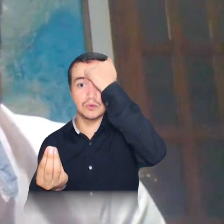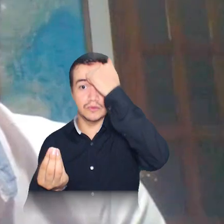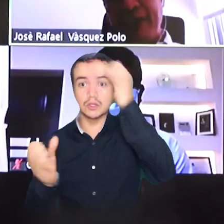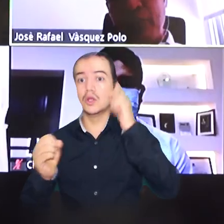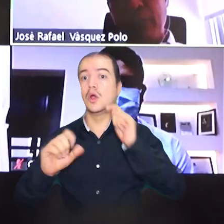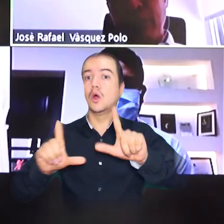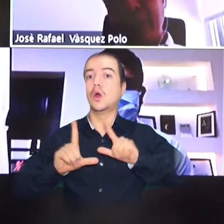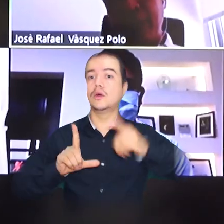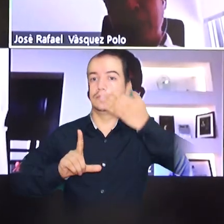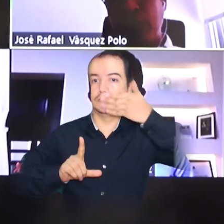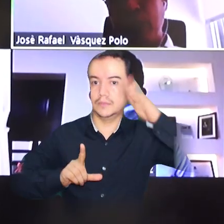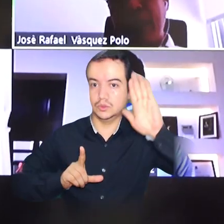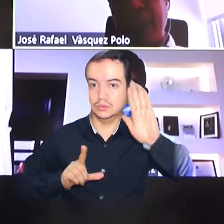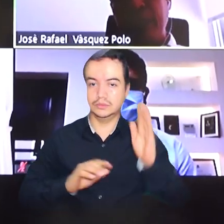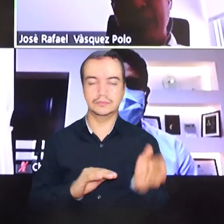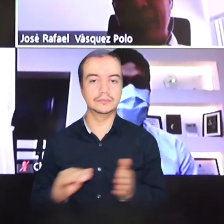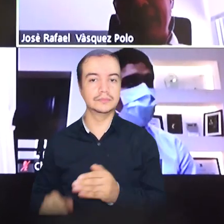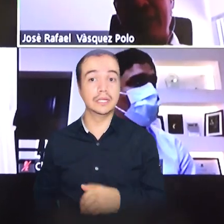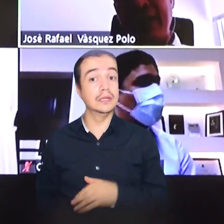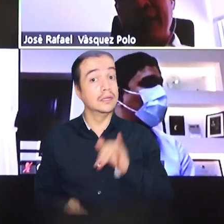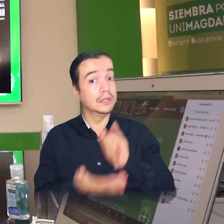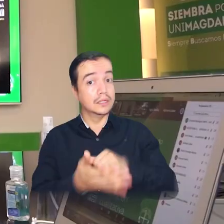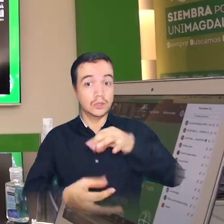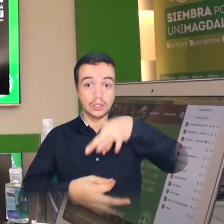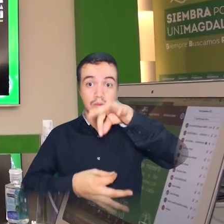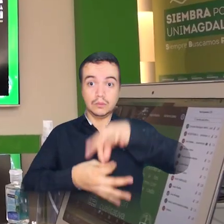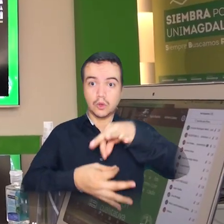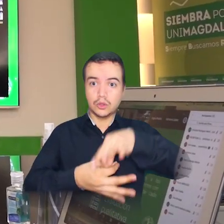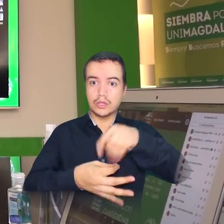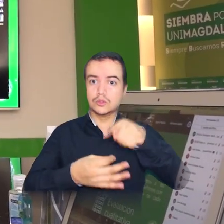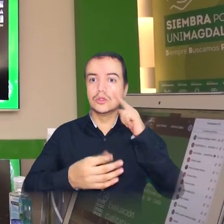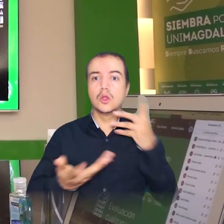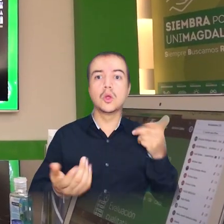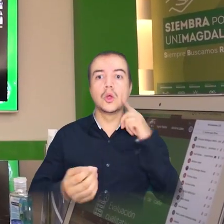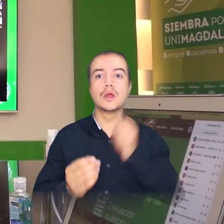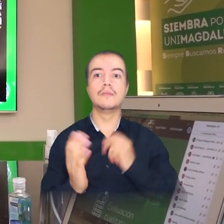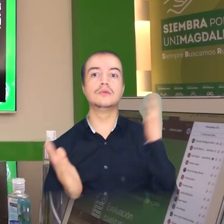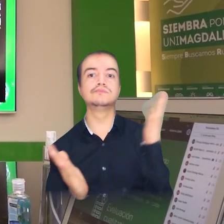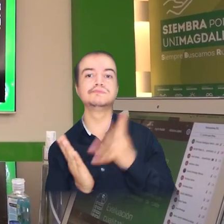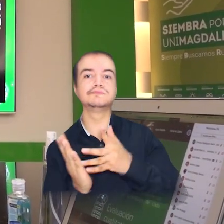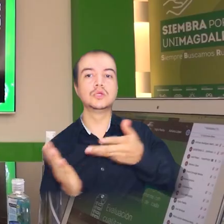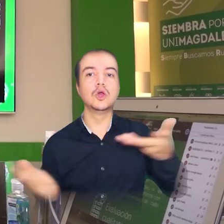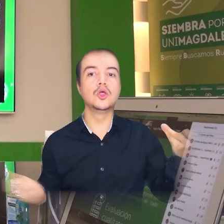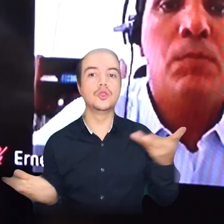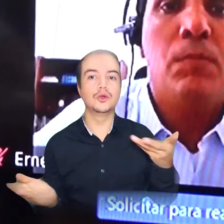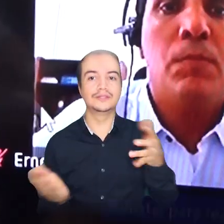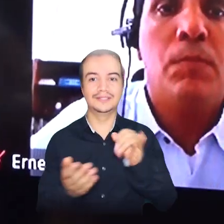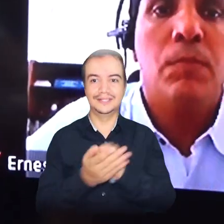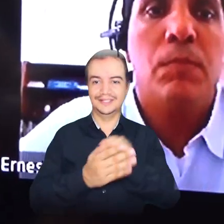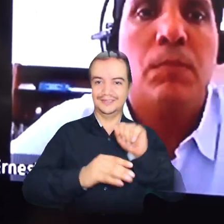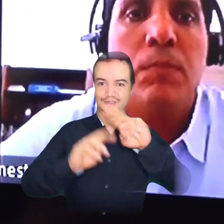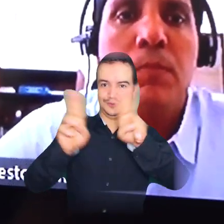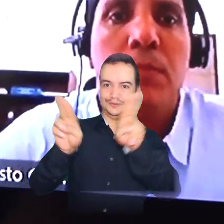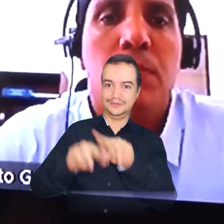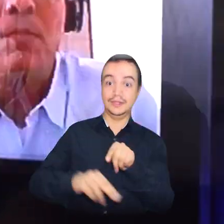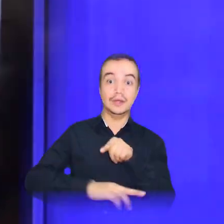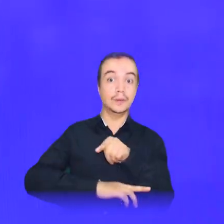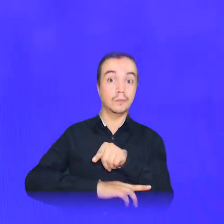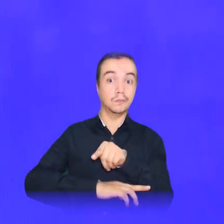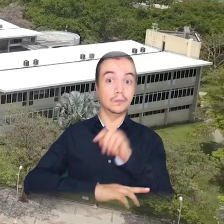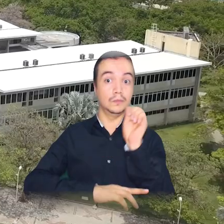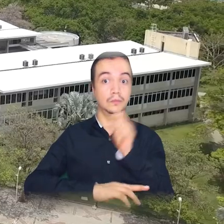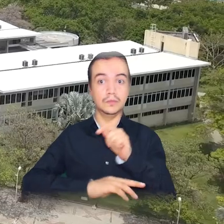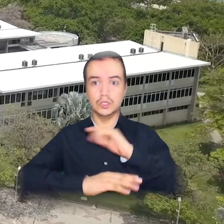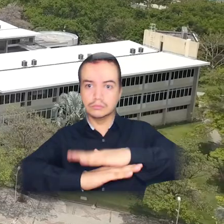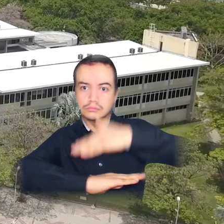egresados. El mecanismo de votación electrónica utilizará un aplicativo electrónico implementado a través de internet que